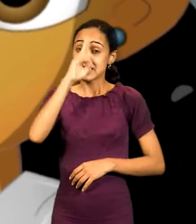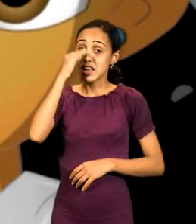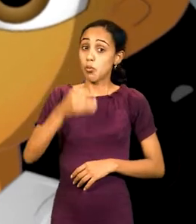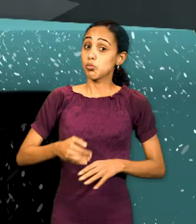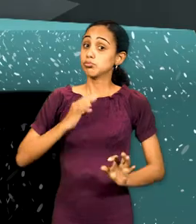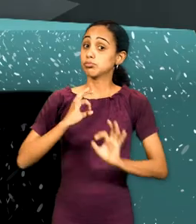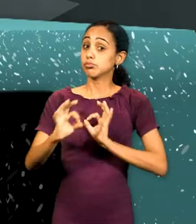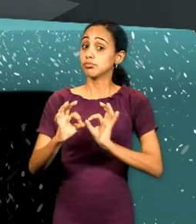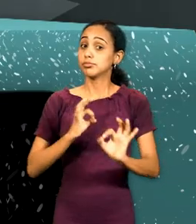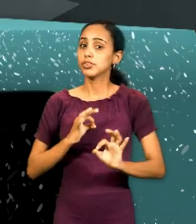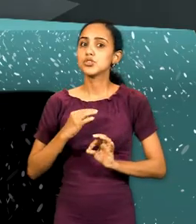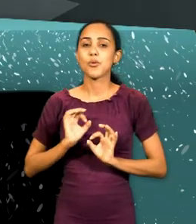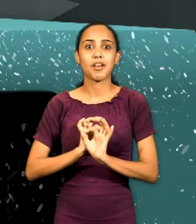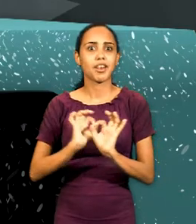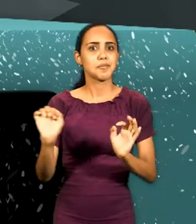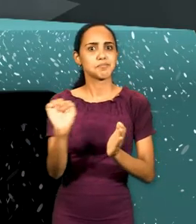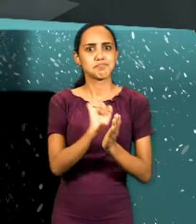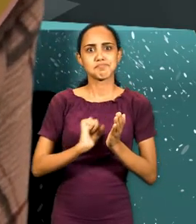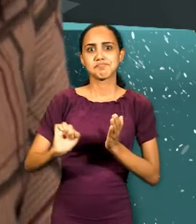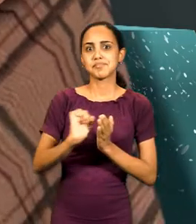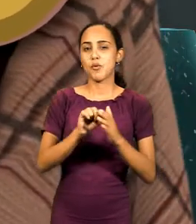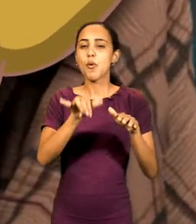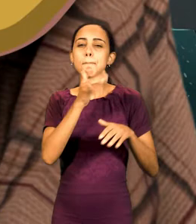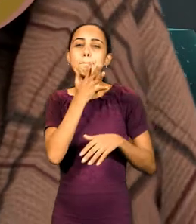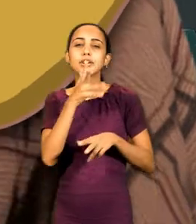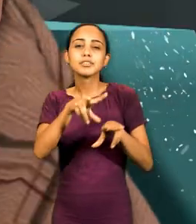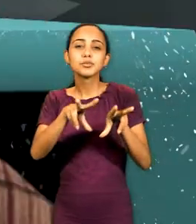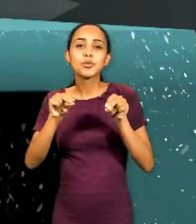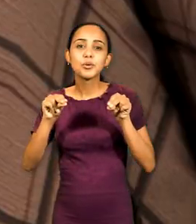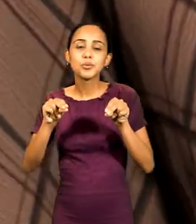viene bien. Se lo voy a dejar como nuevo.